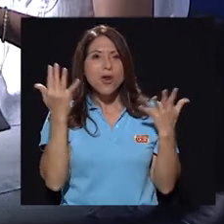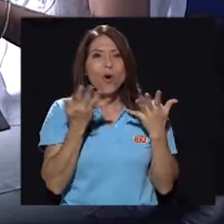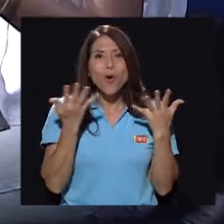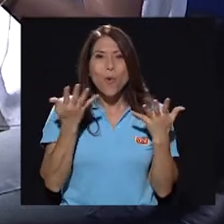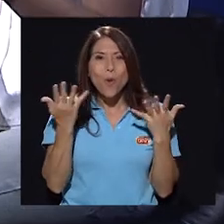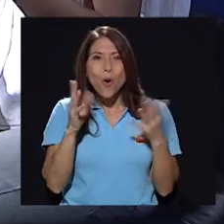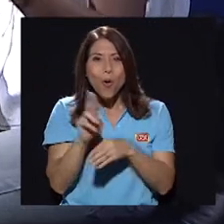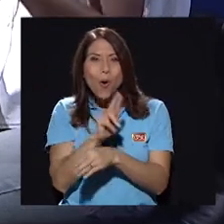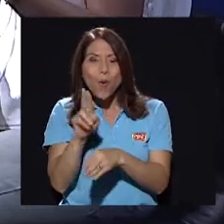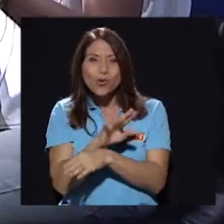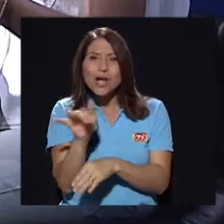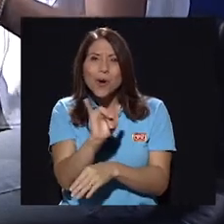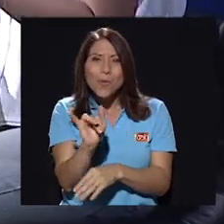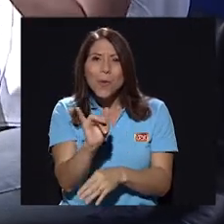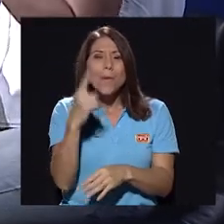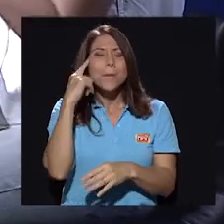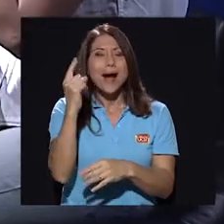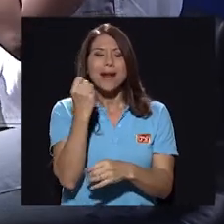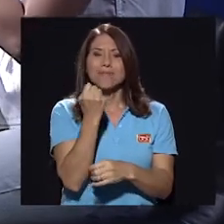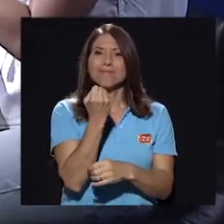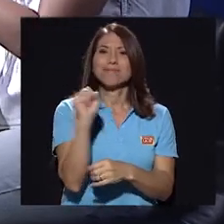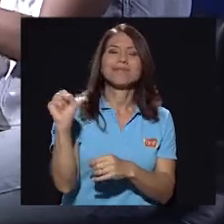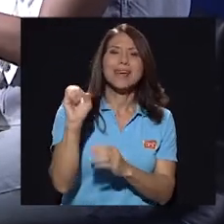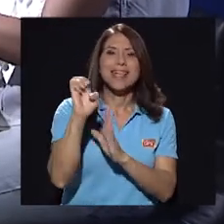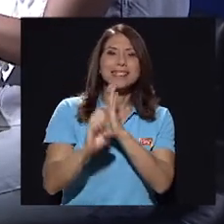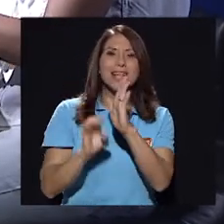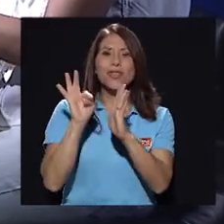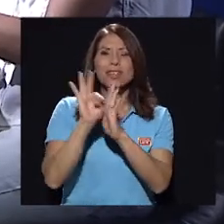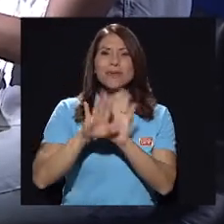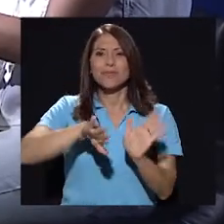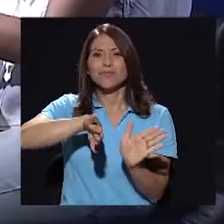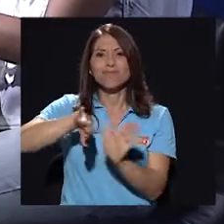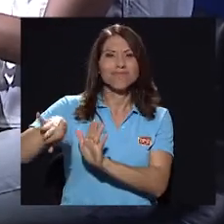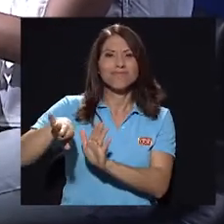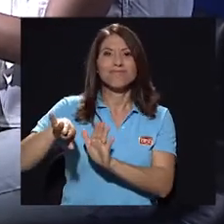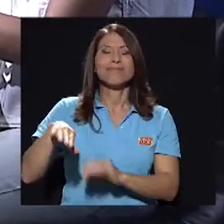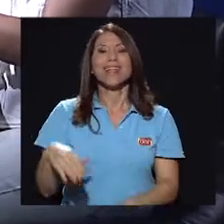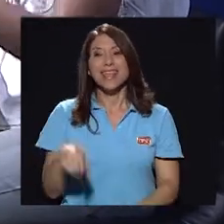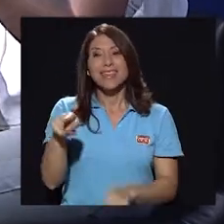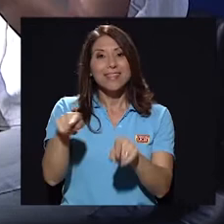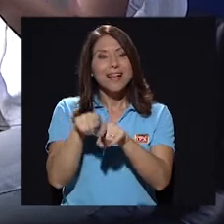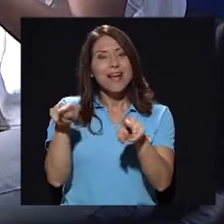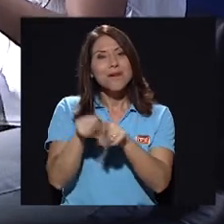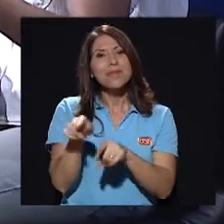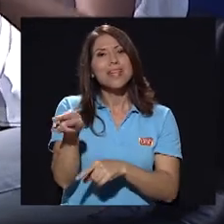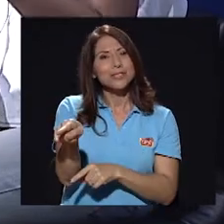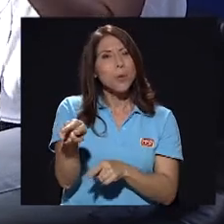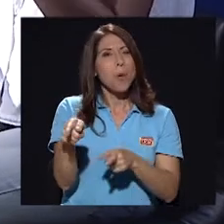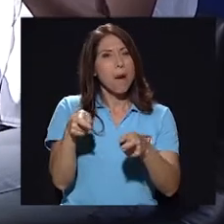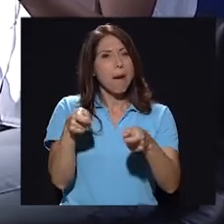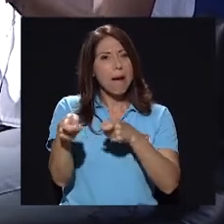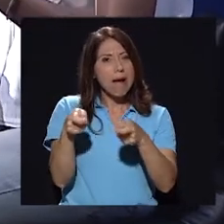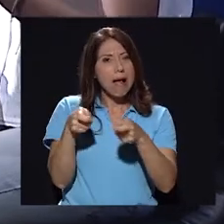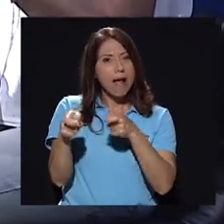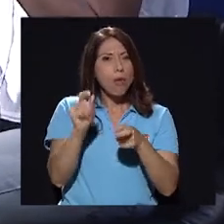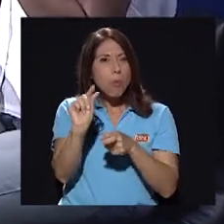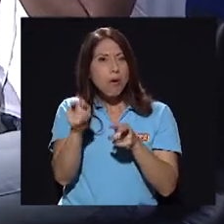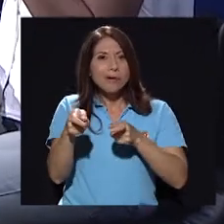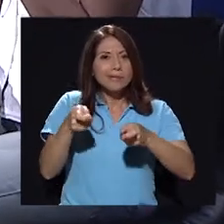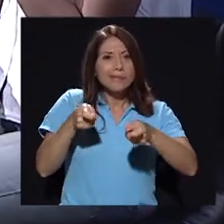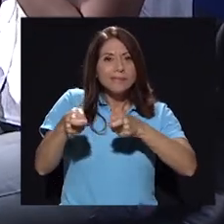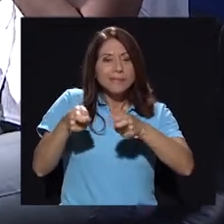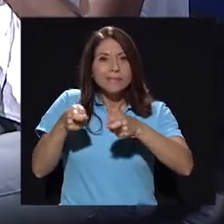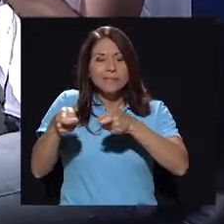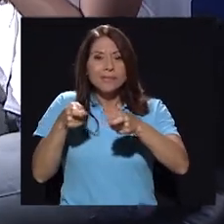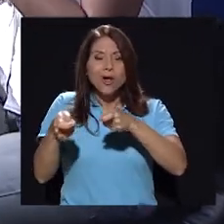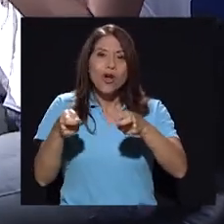se lo ponen, verdad, como un poco lo mismo, como para romper con esos estereotipos y Soledad también es como un poco manipuladora, o sea,